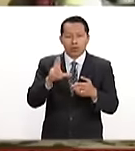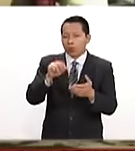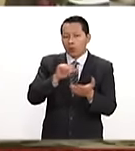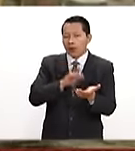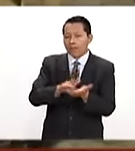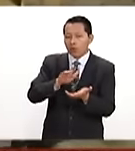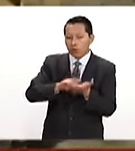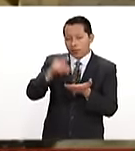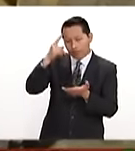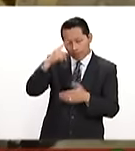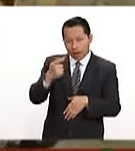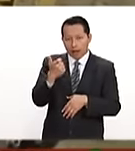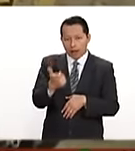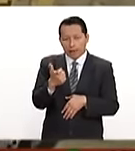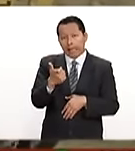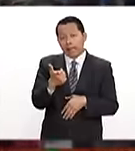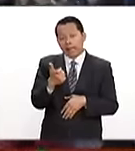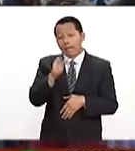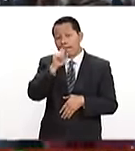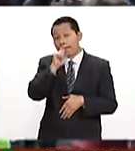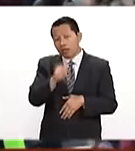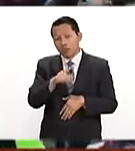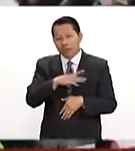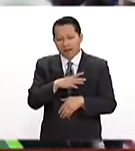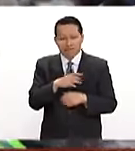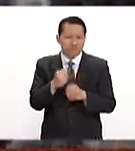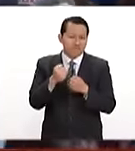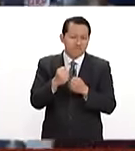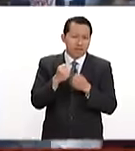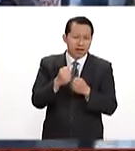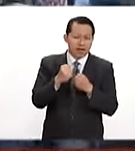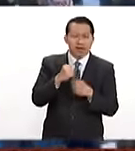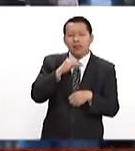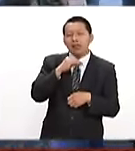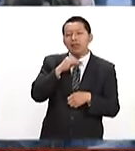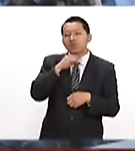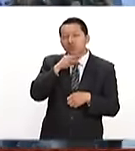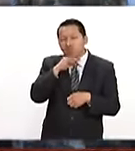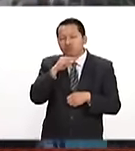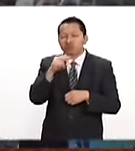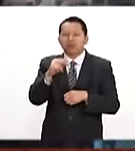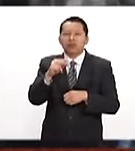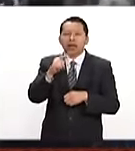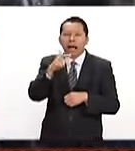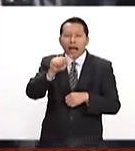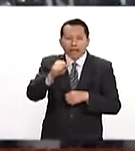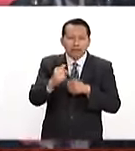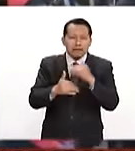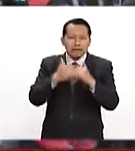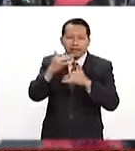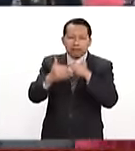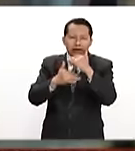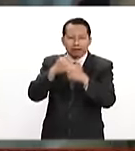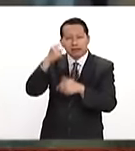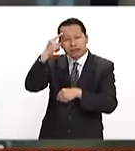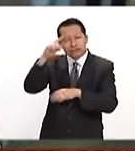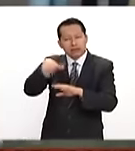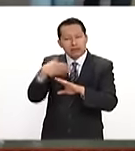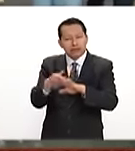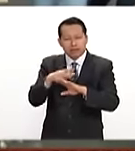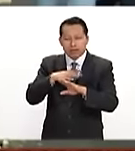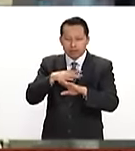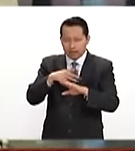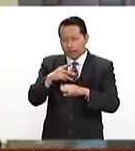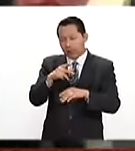significativa de la economía y sí emiten grandes cantidades de gases contaminantes generadores del efecto invernadero.